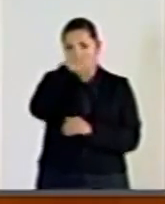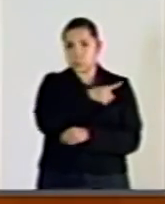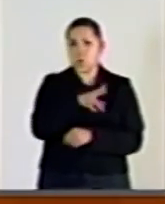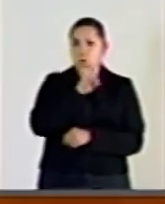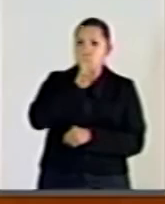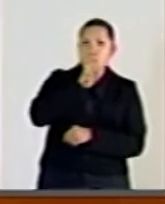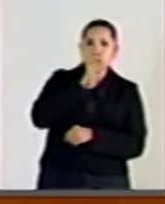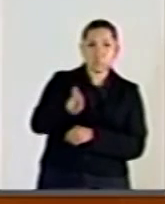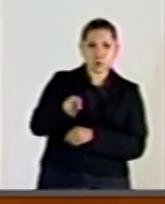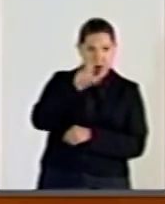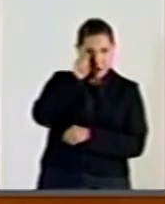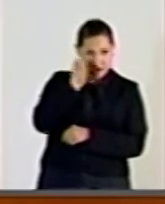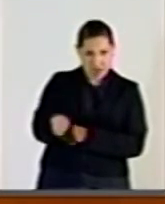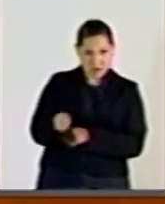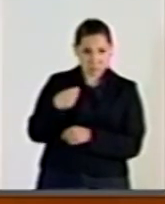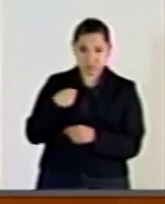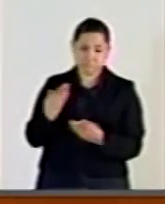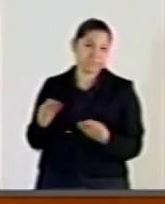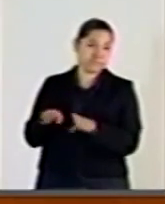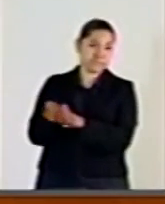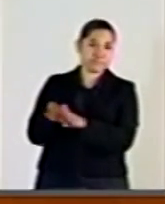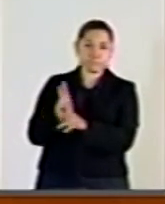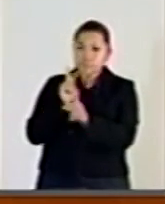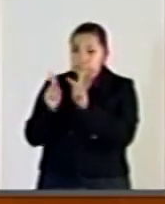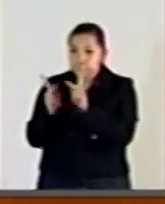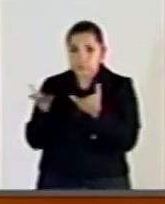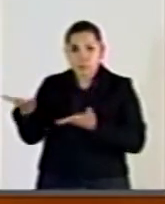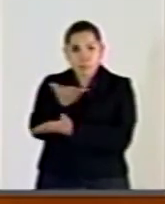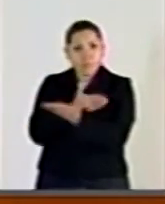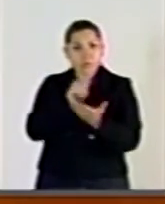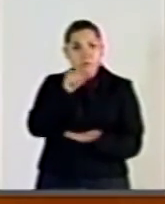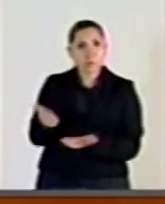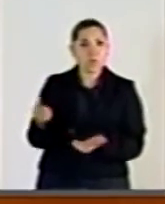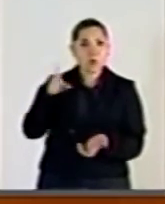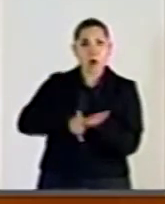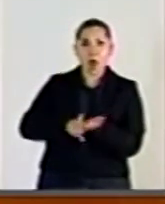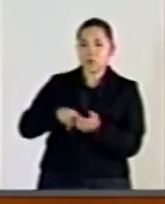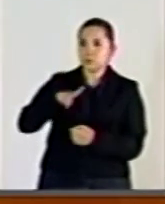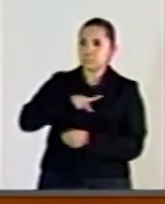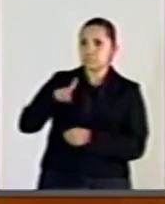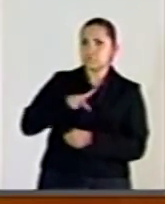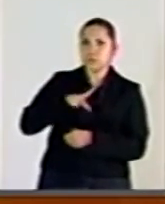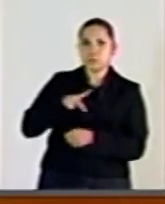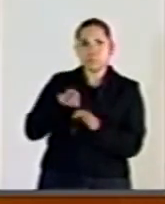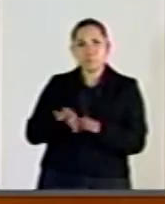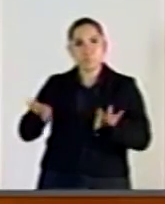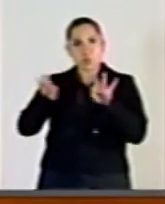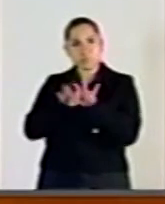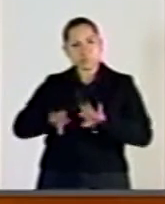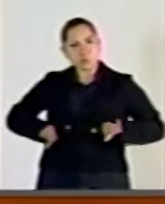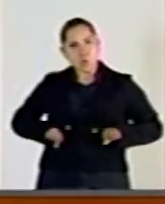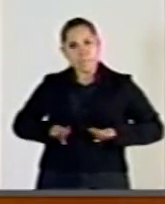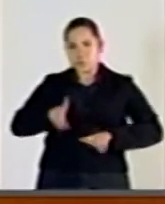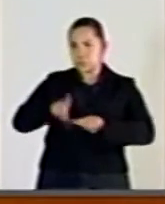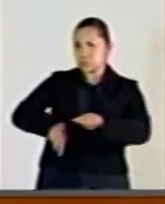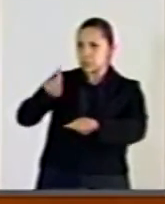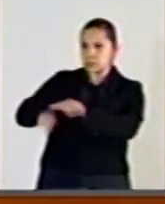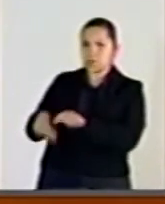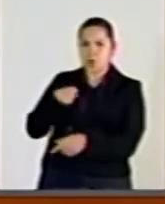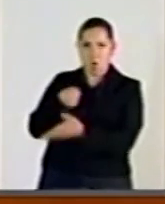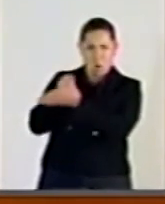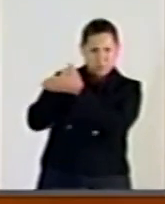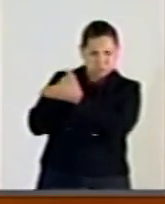ser la cerrazón y la soberbia, mucho menos la represión. De ninguna